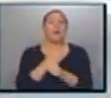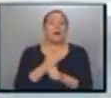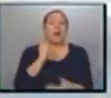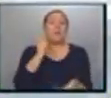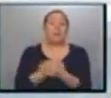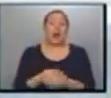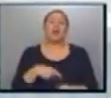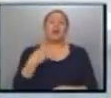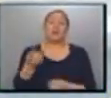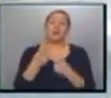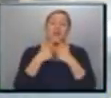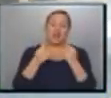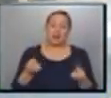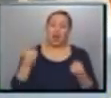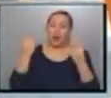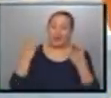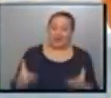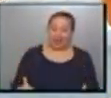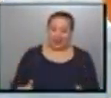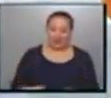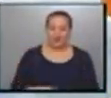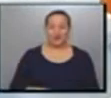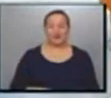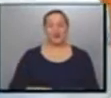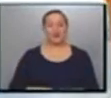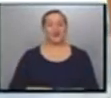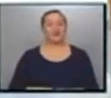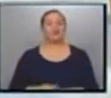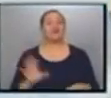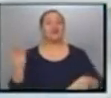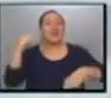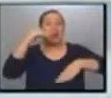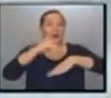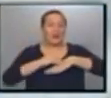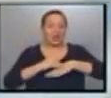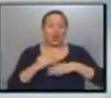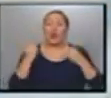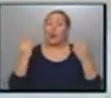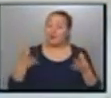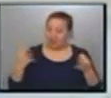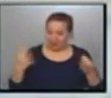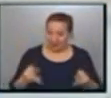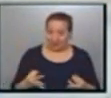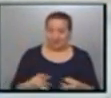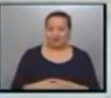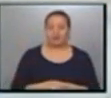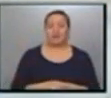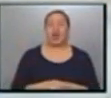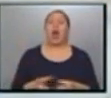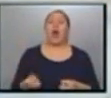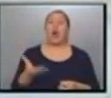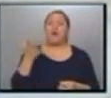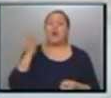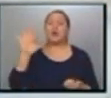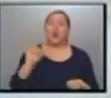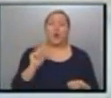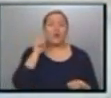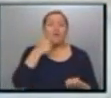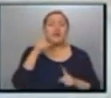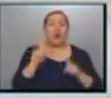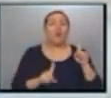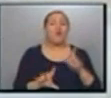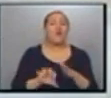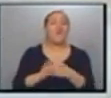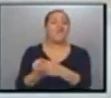Exactamente. ¿Cómo anda, Goro? ¿Cómo le va? Déjeme besarle la mano. ¿Cómo va? Bien. Bueno, aumento de tarifas y frenos al aumento de